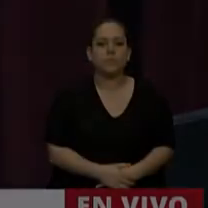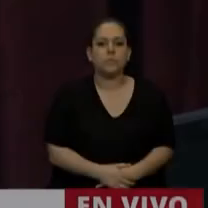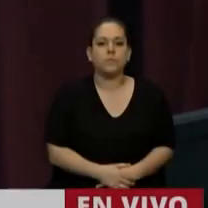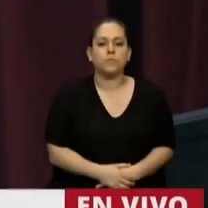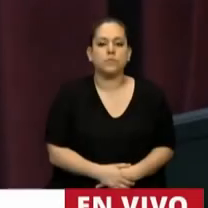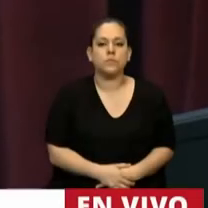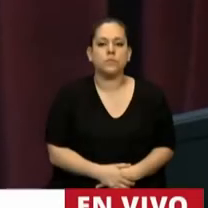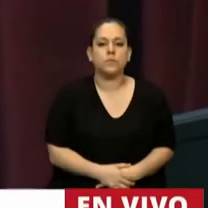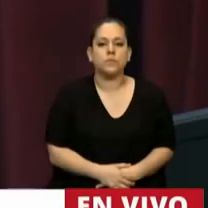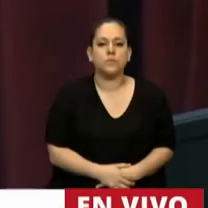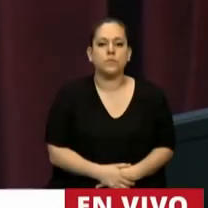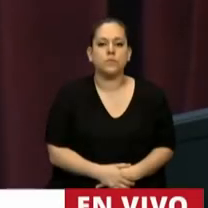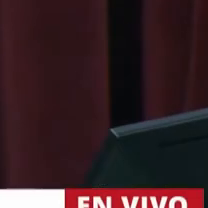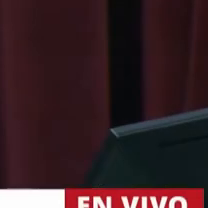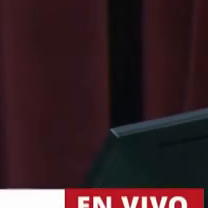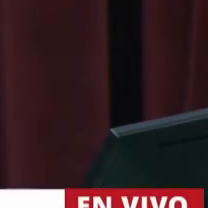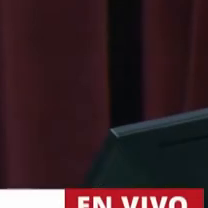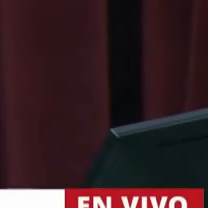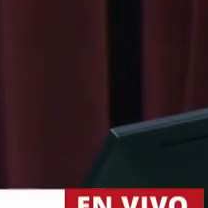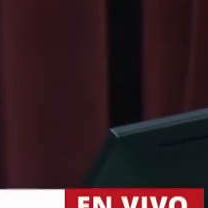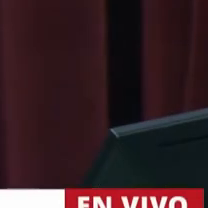En uso de la palabra el diputado José Luis Ramón.